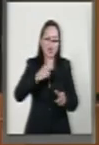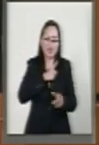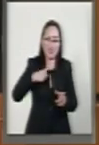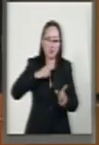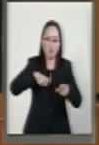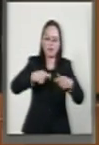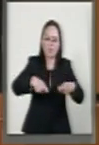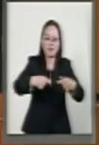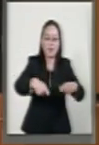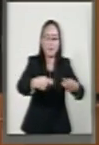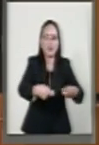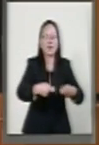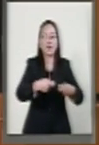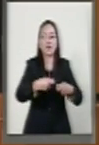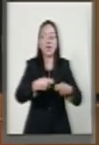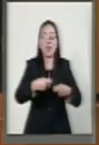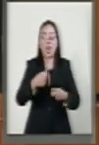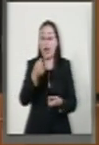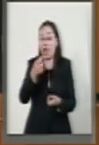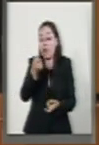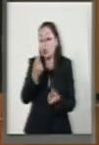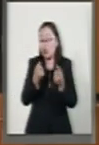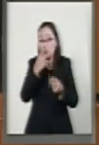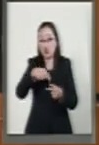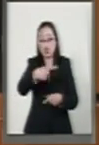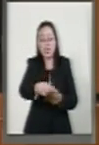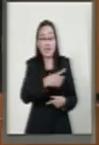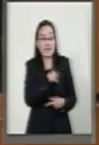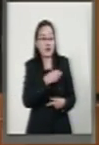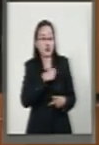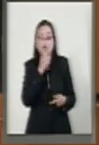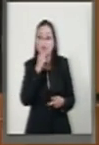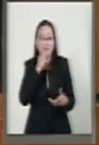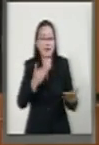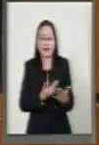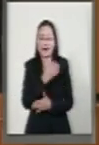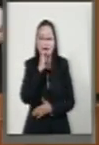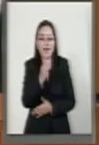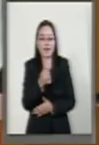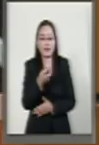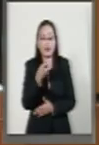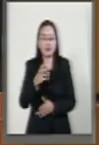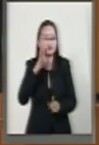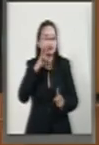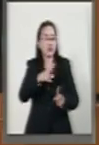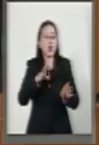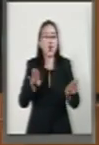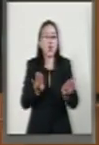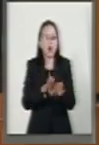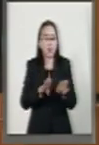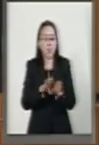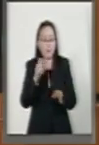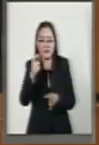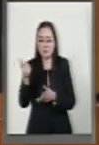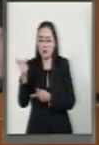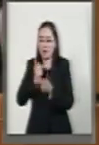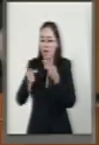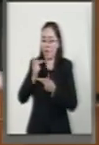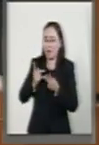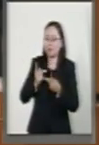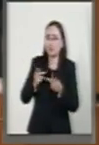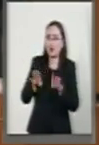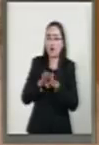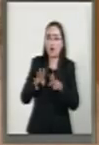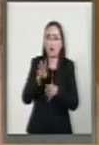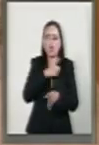de quienes aún no los tienen. Y lo peor de todo es que se desconoce el destino de una buena parte de estos recursos. En los últimos tres